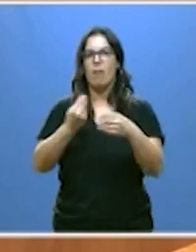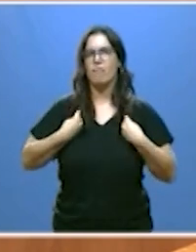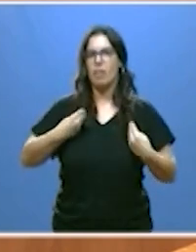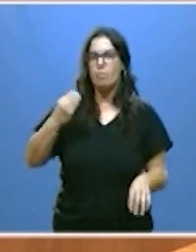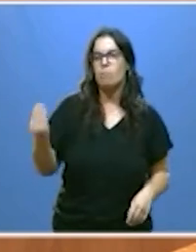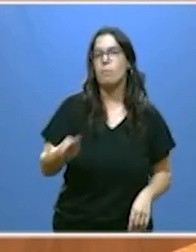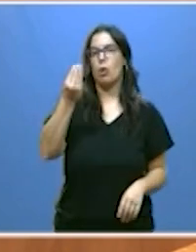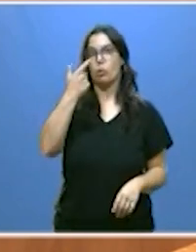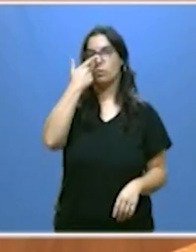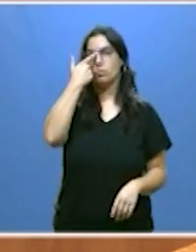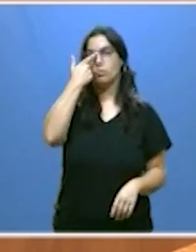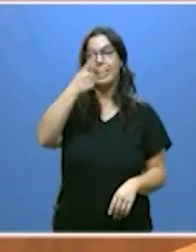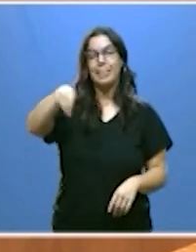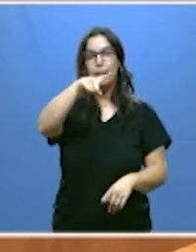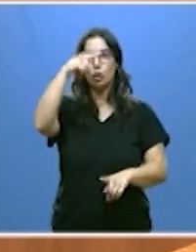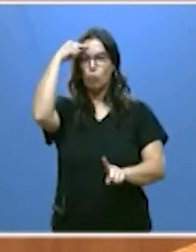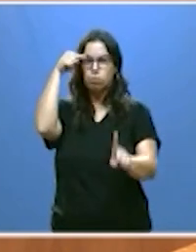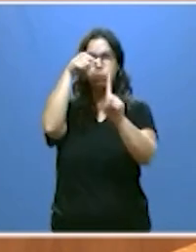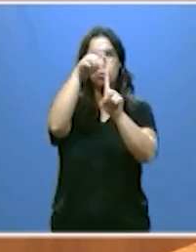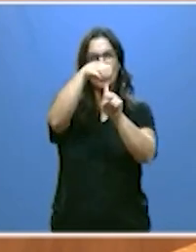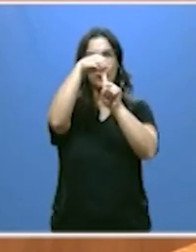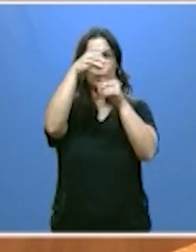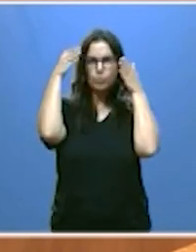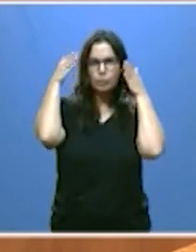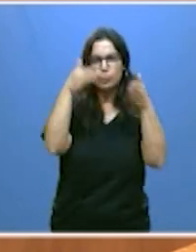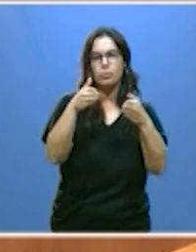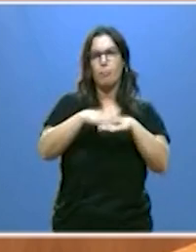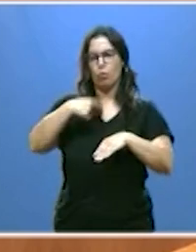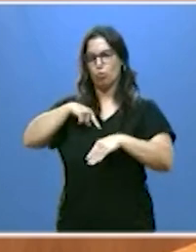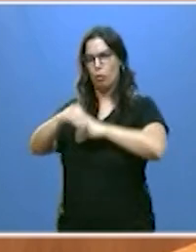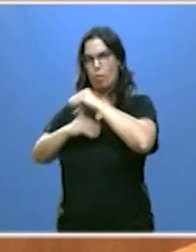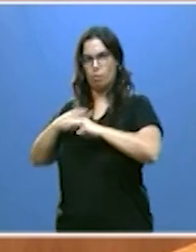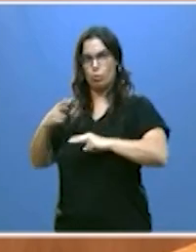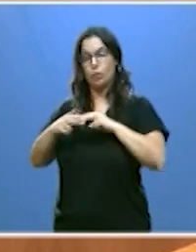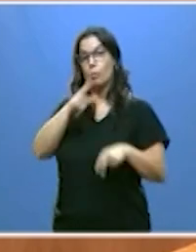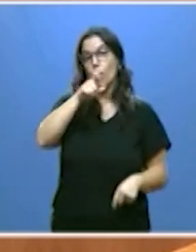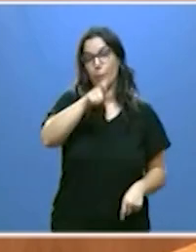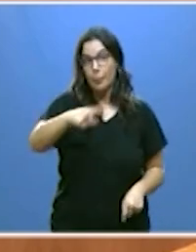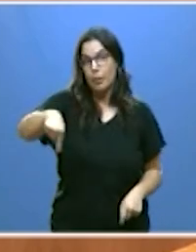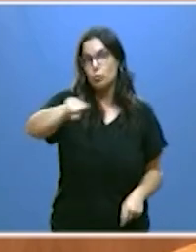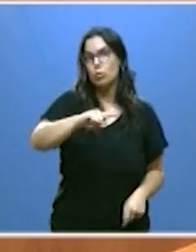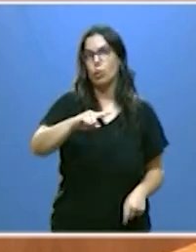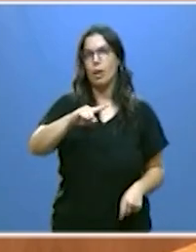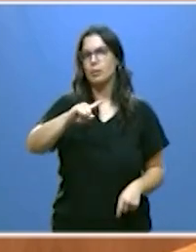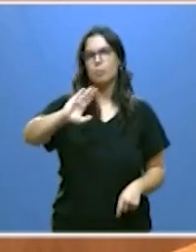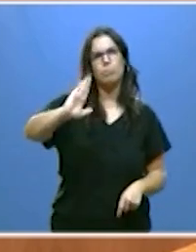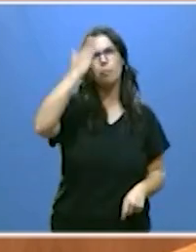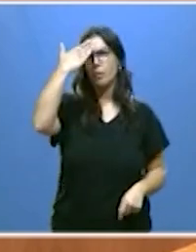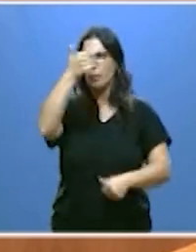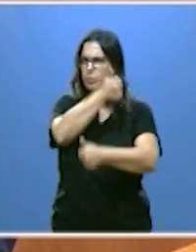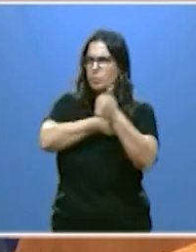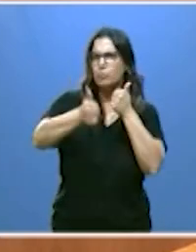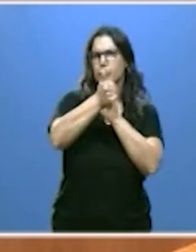y poniéndolas en el centro de la acción política porque las personas están por encima de todo,